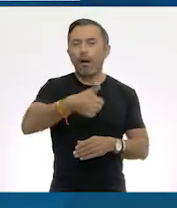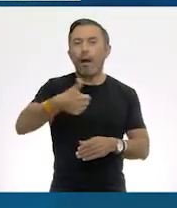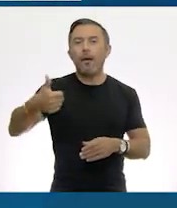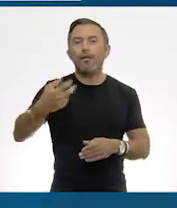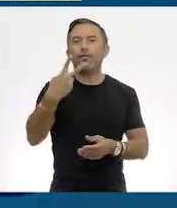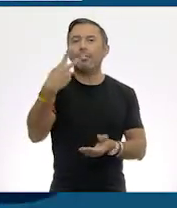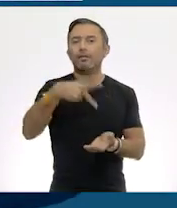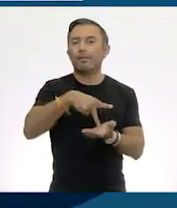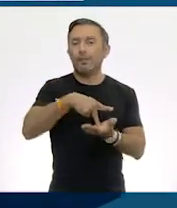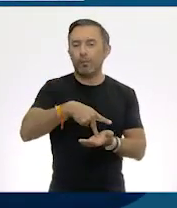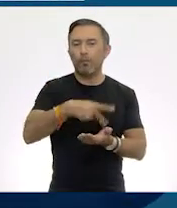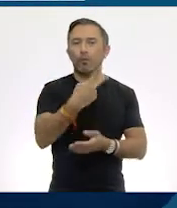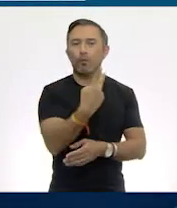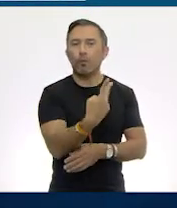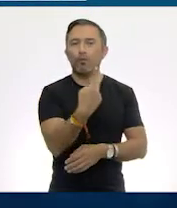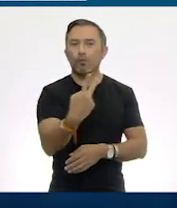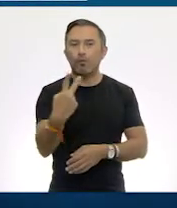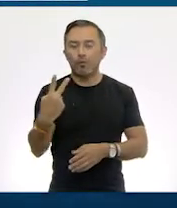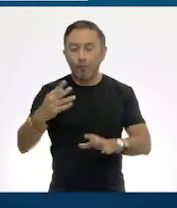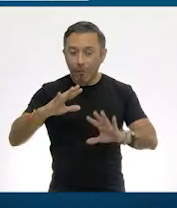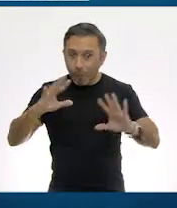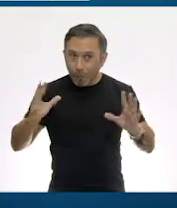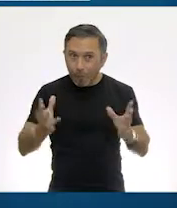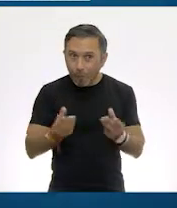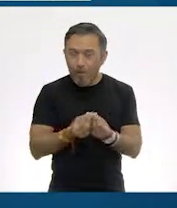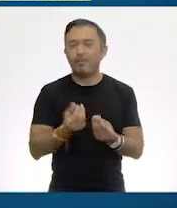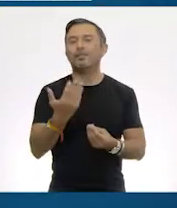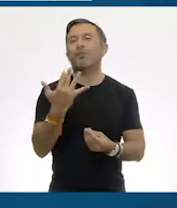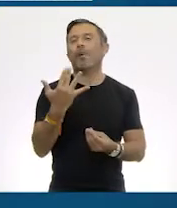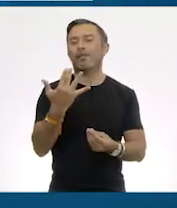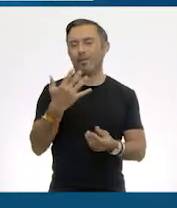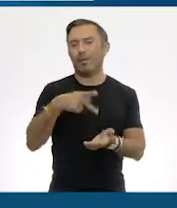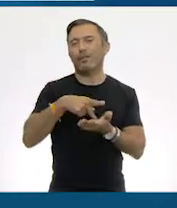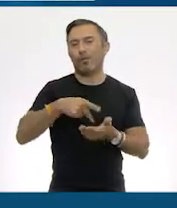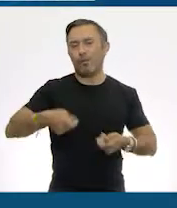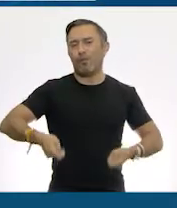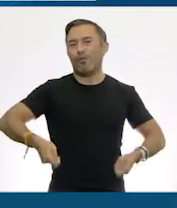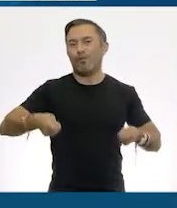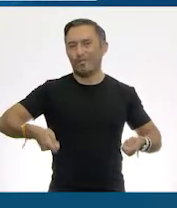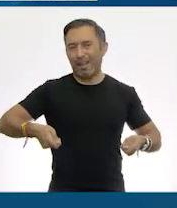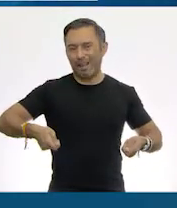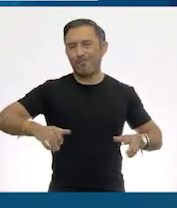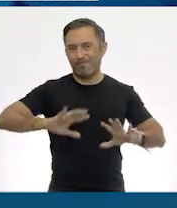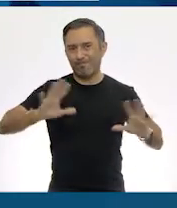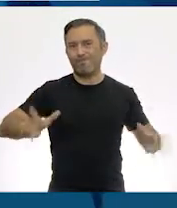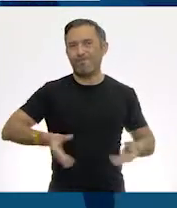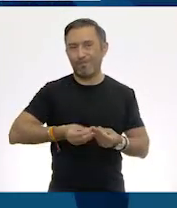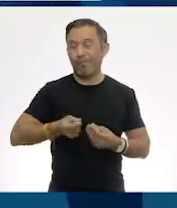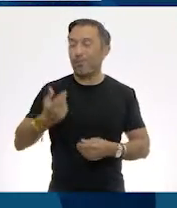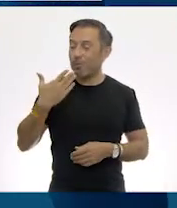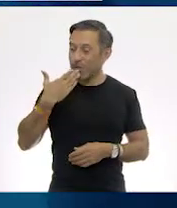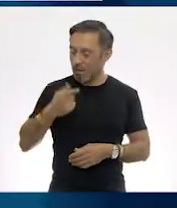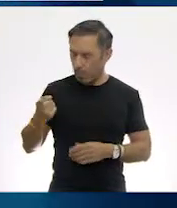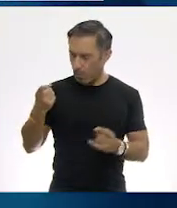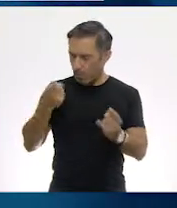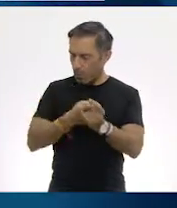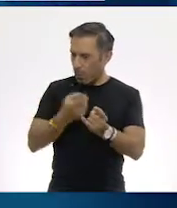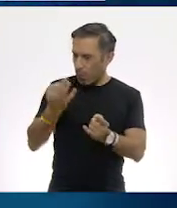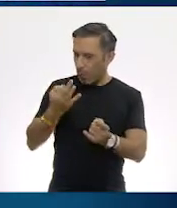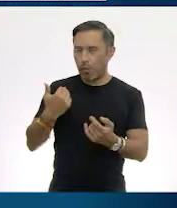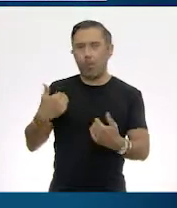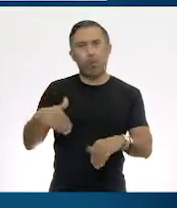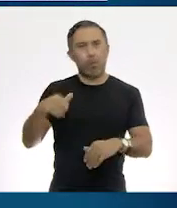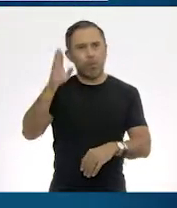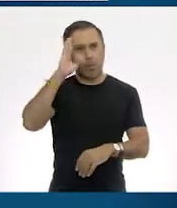los 50 kilogramos del costal. ¡Sí! Mmm, muy bien. Otro gol. ver, tranquilo.